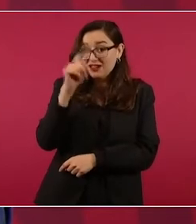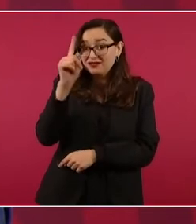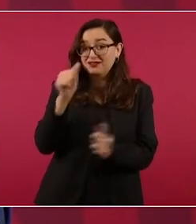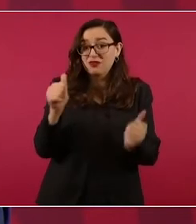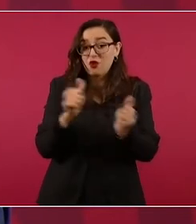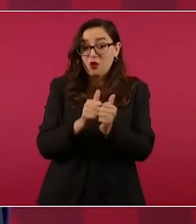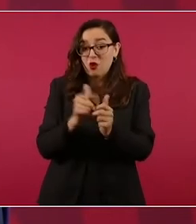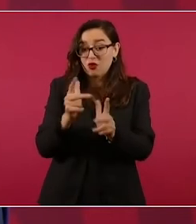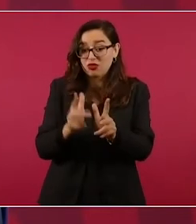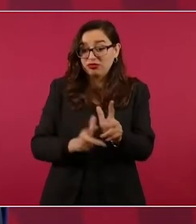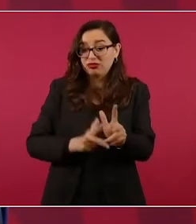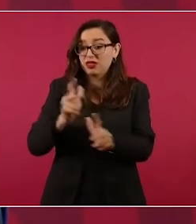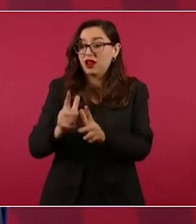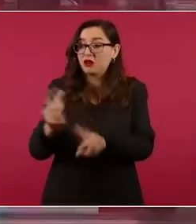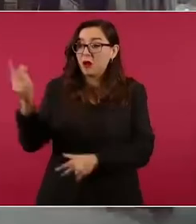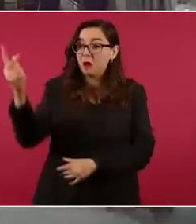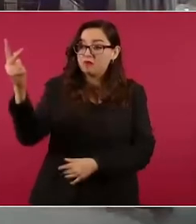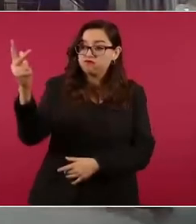a Guzmán,